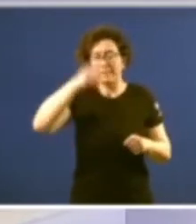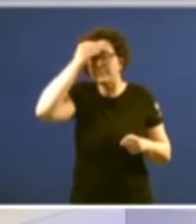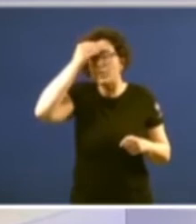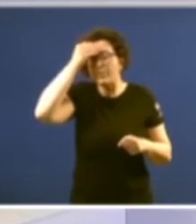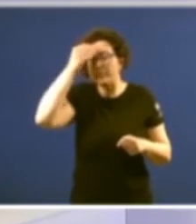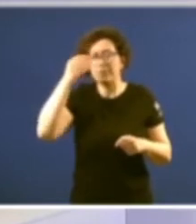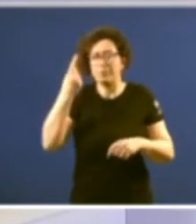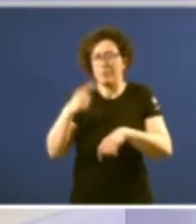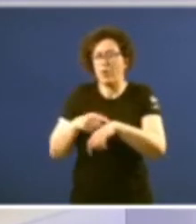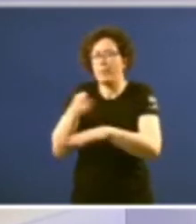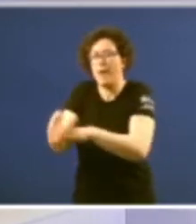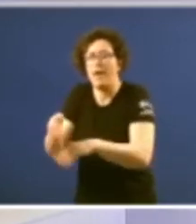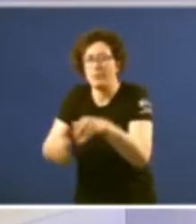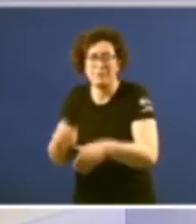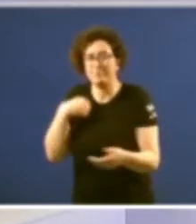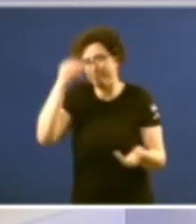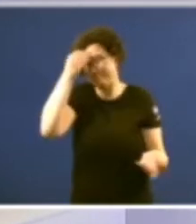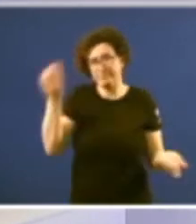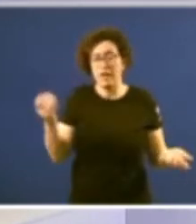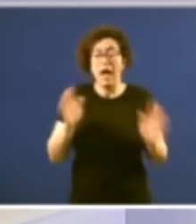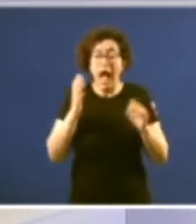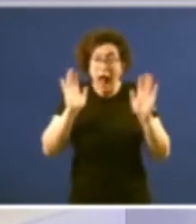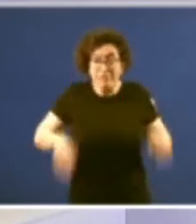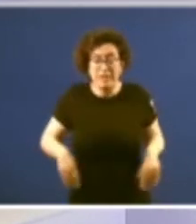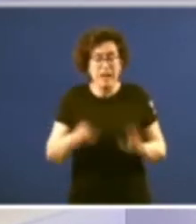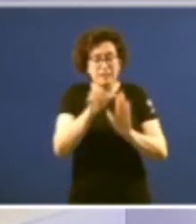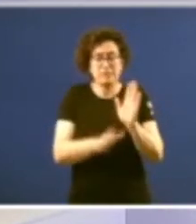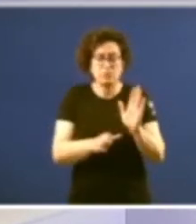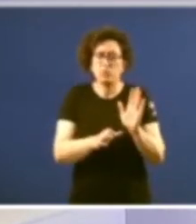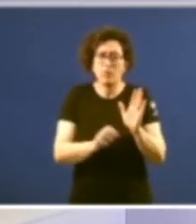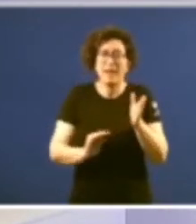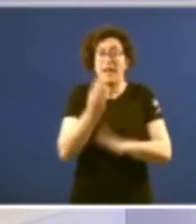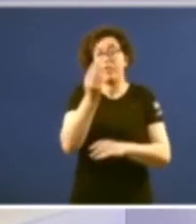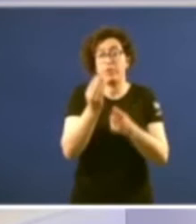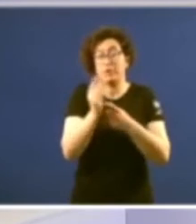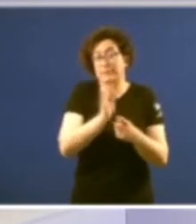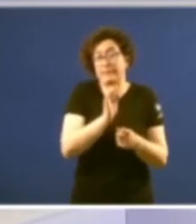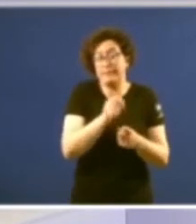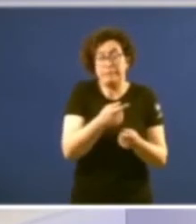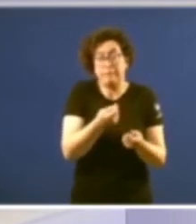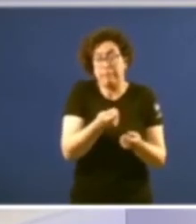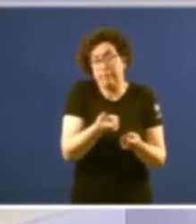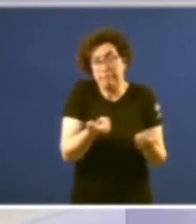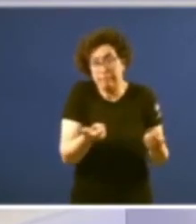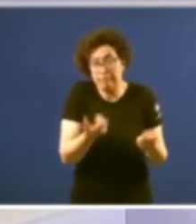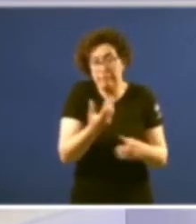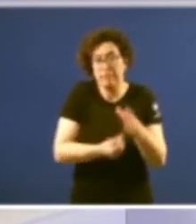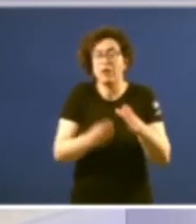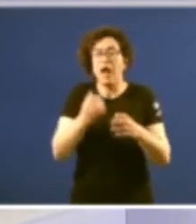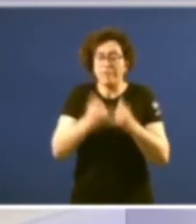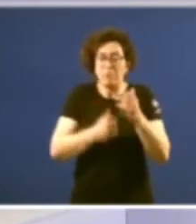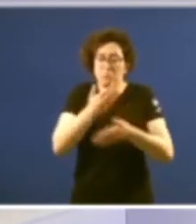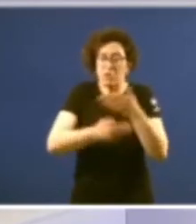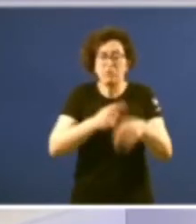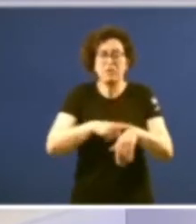primeira hora sexa como fora o cerdo que o estatuto naceu con ese pecado original que pouco a pouco tentamos de ir